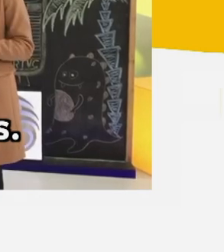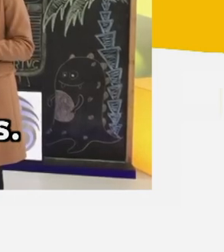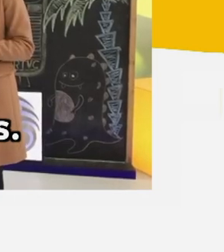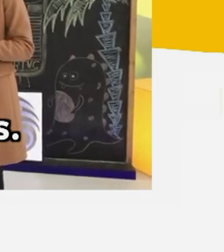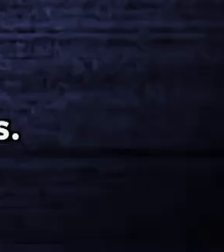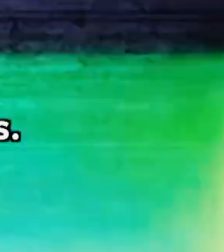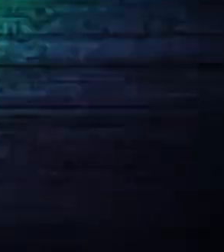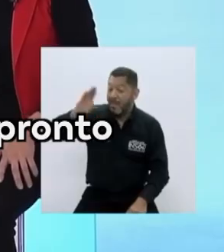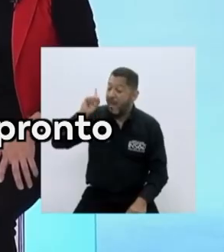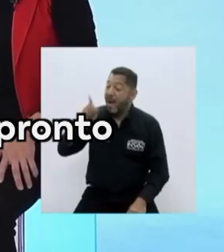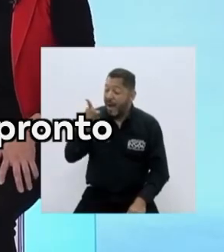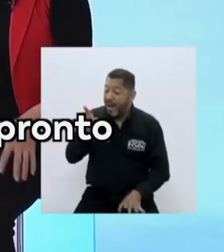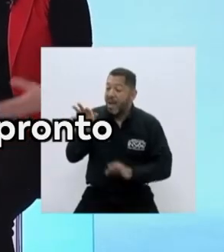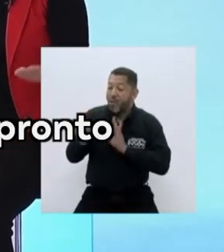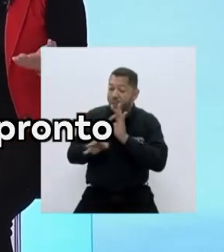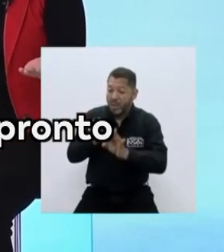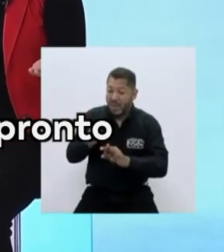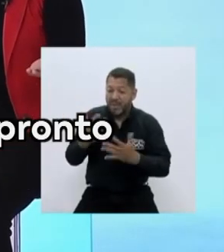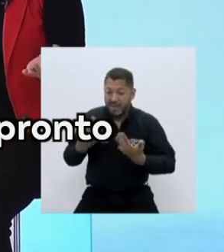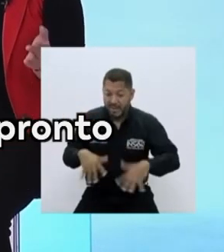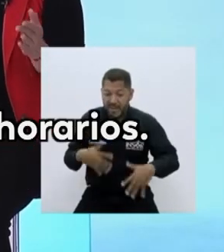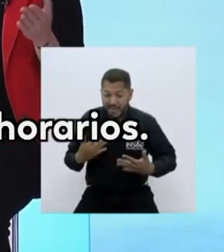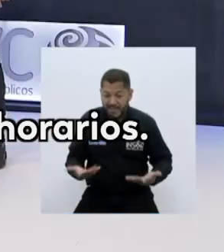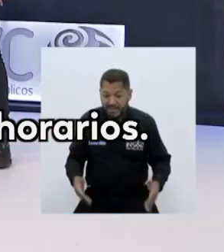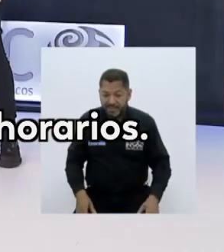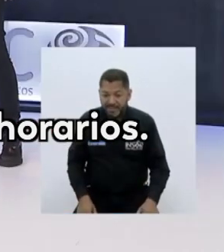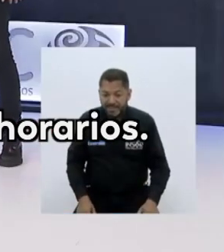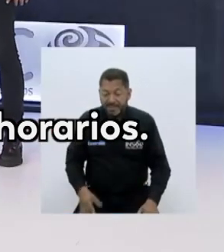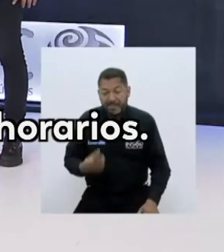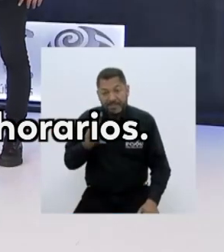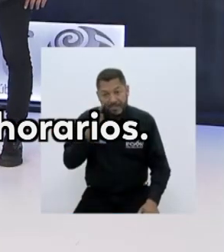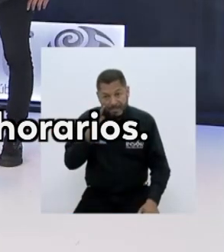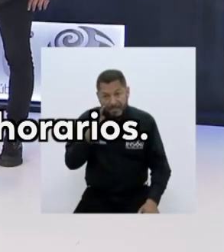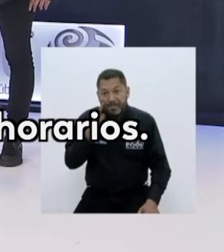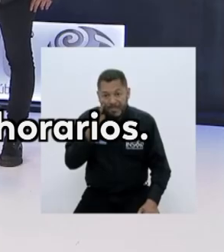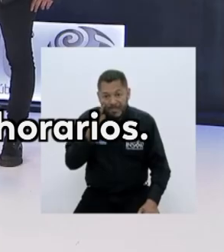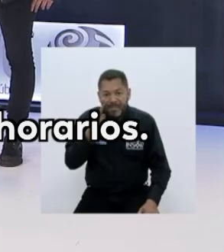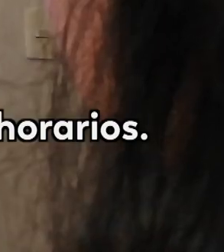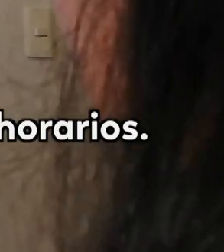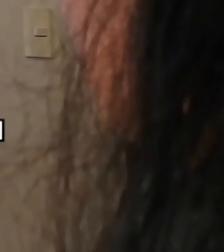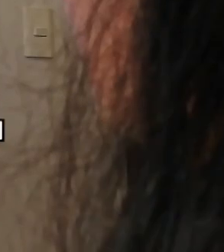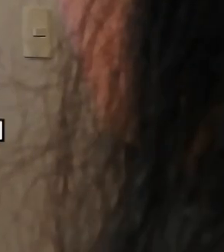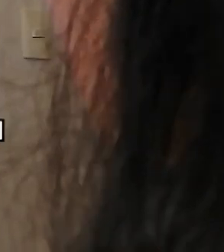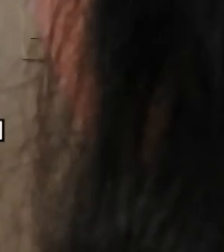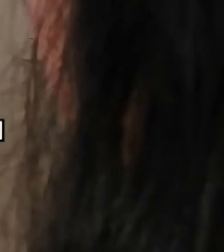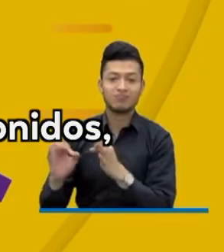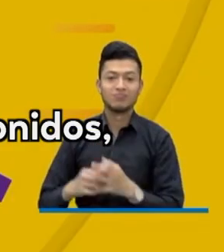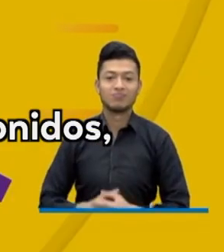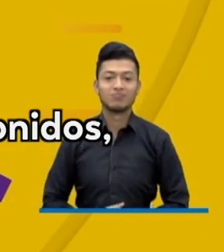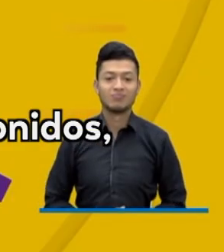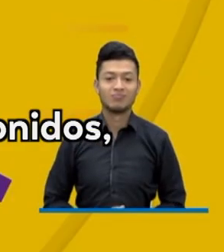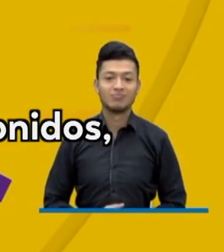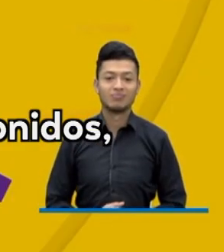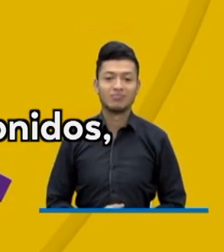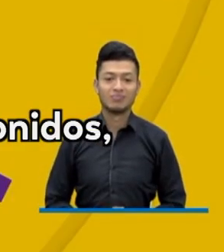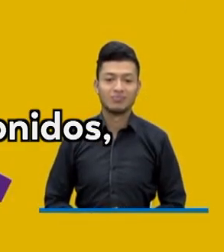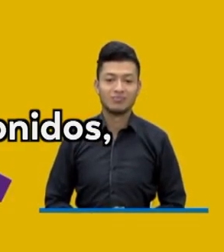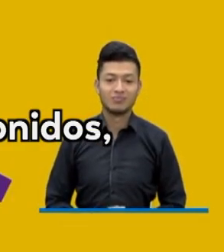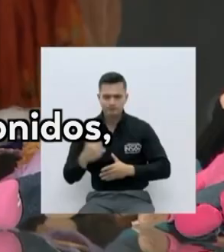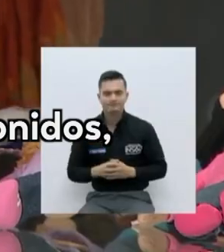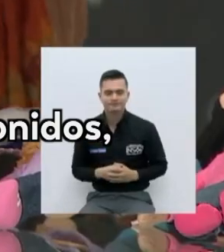rincones de nuestro país. Muy importante, acuérdense que pronto muchas ciudades empiezan a tener horarios. A través de Profe en Casa hemos podido conocer